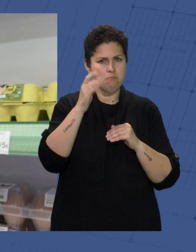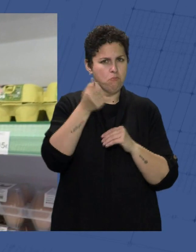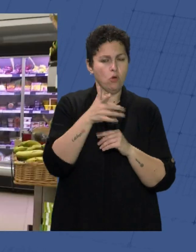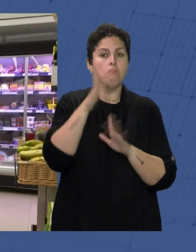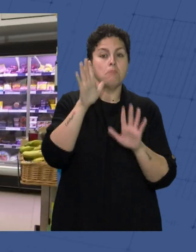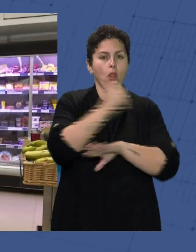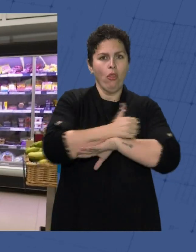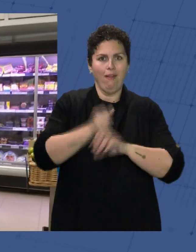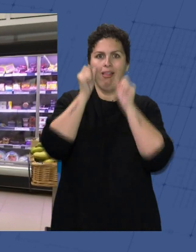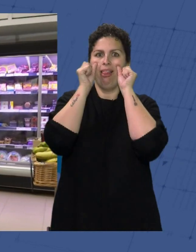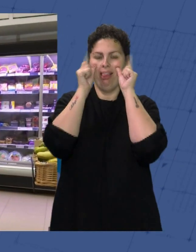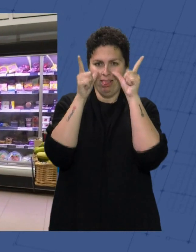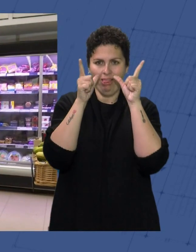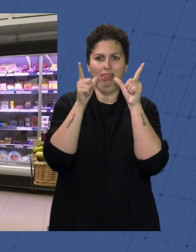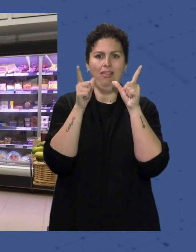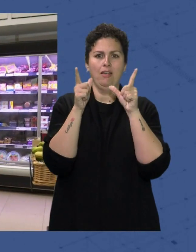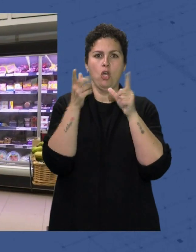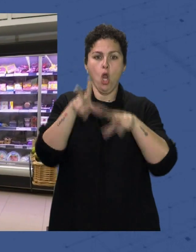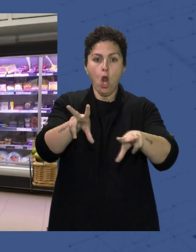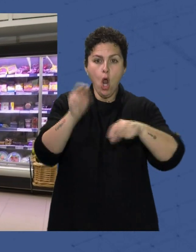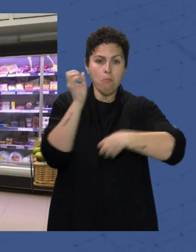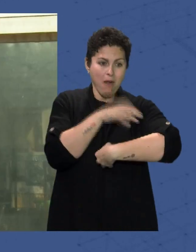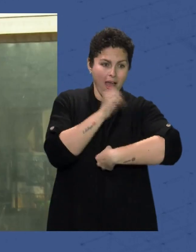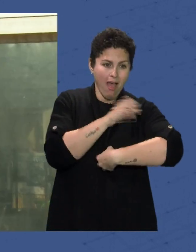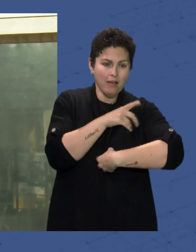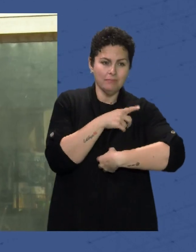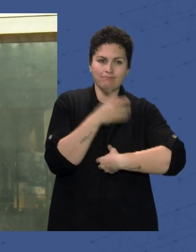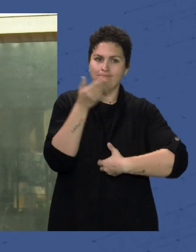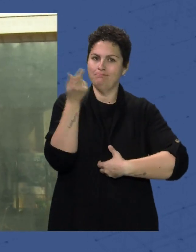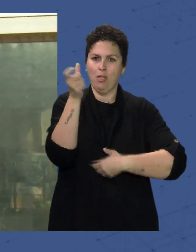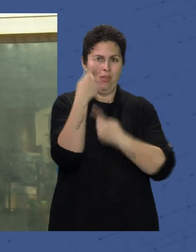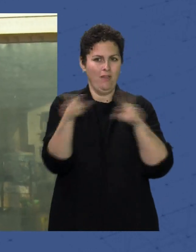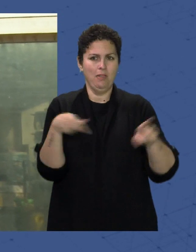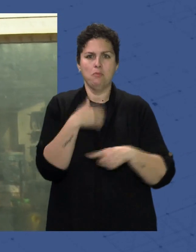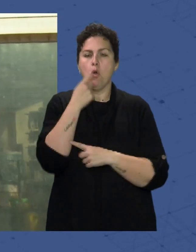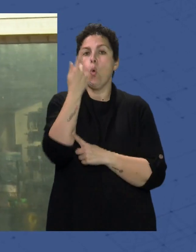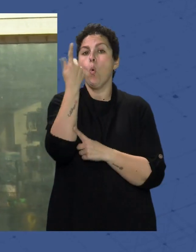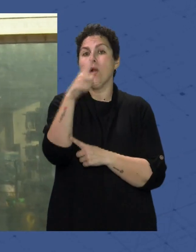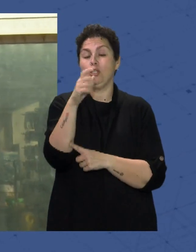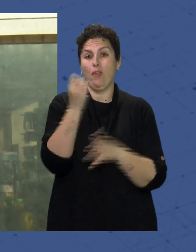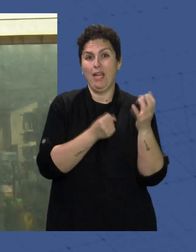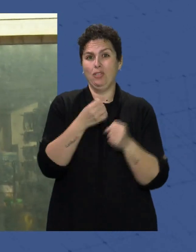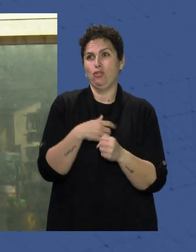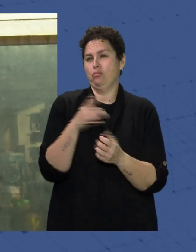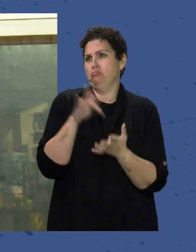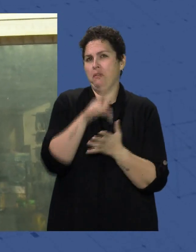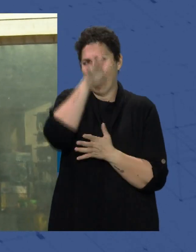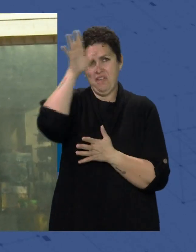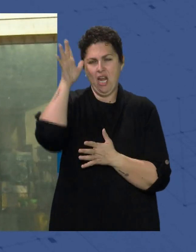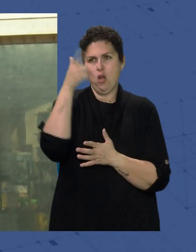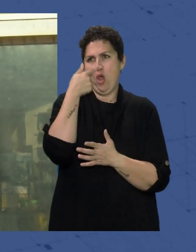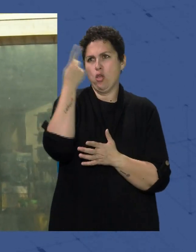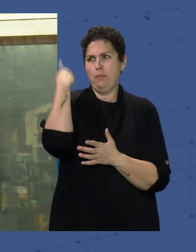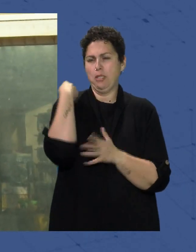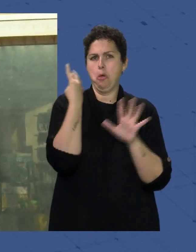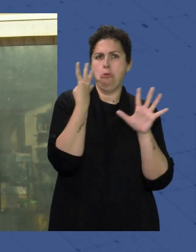el precio En su cesta de la compra No es el mismo Que hace un tiempo Un litro de leche Tú lo comprabas A final de verano Pasado En